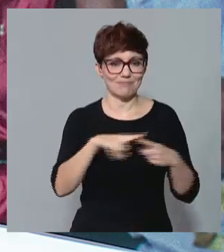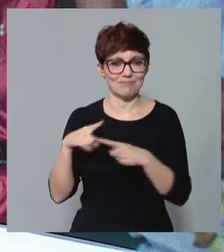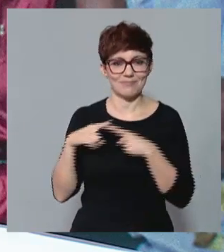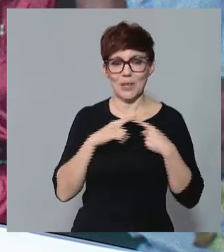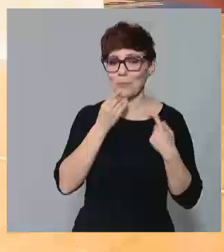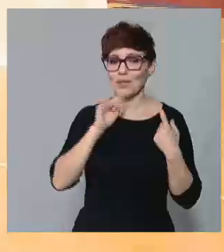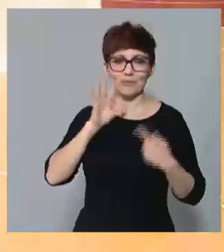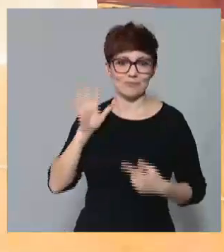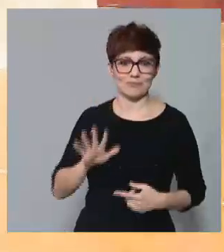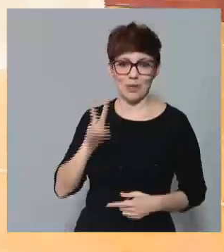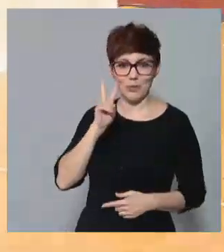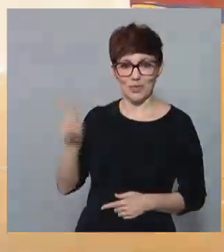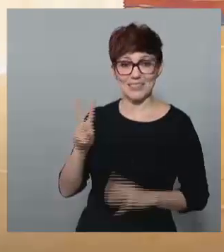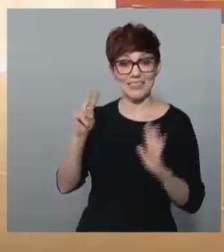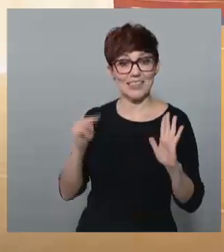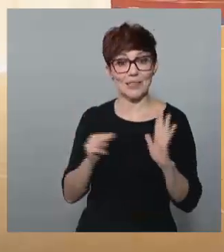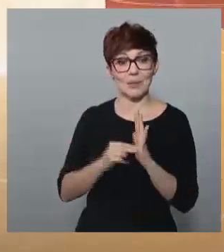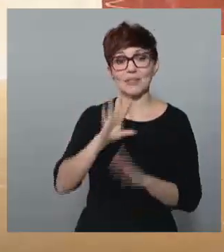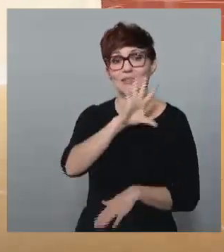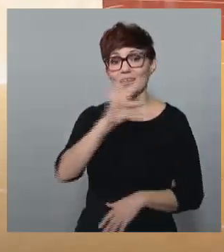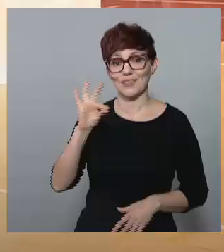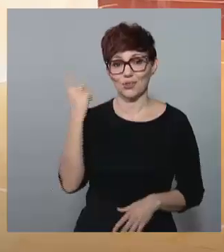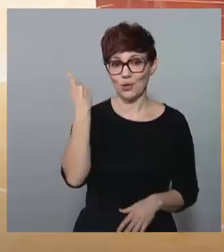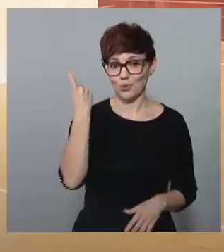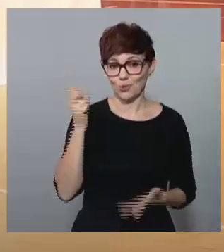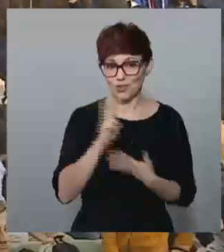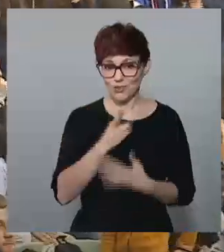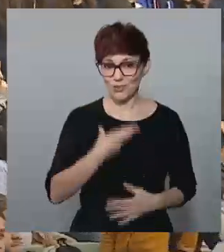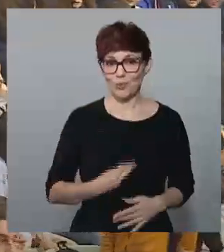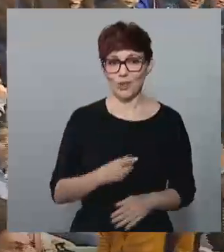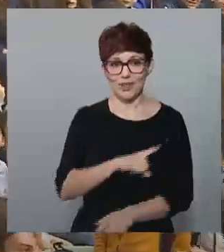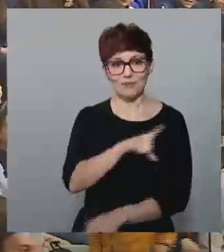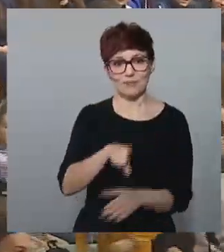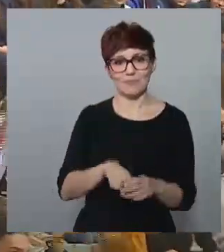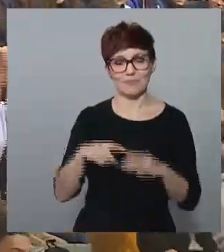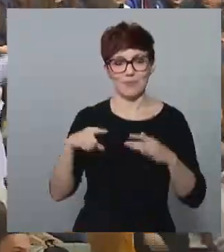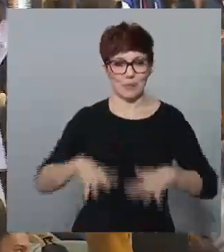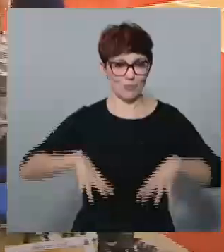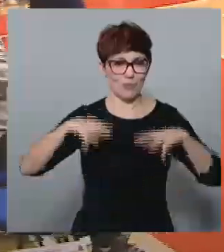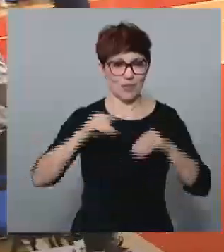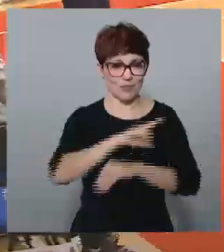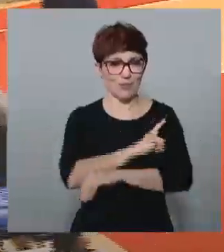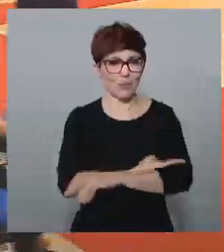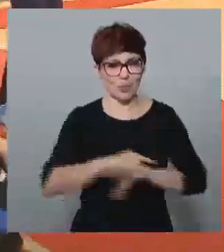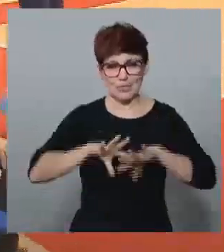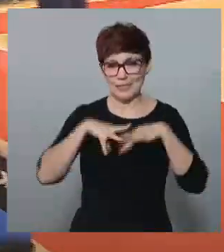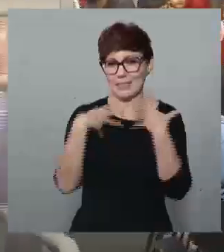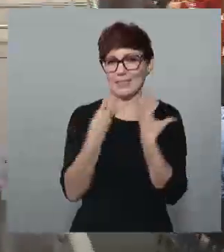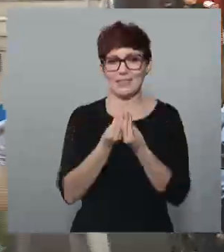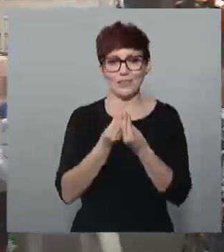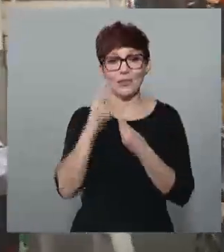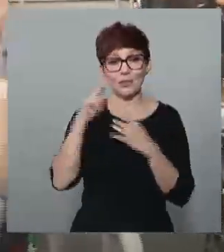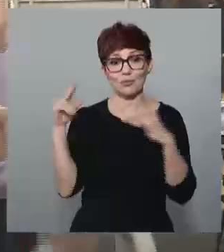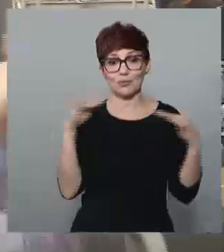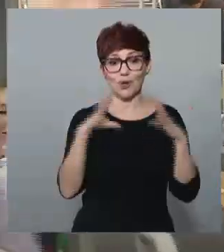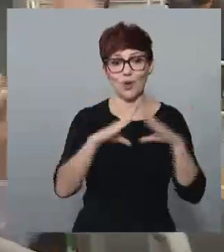imagen de más de 7.500 escolares de la región que llenaron, como decíamos, este palacio para ver jugar a Lucán en el partido del recreo.